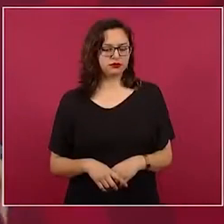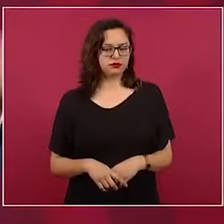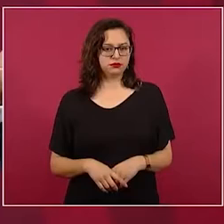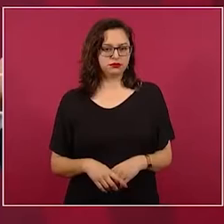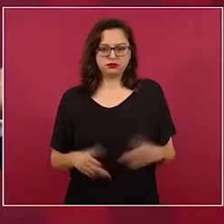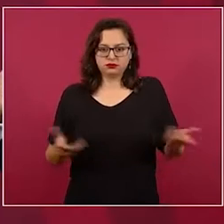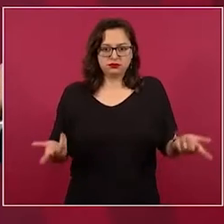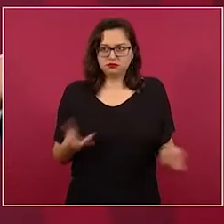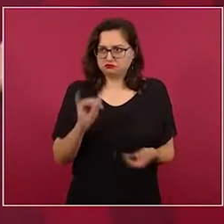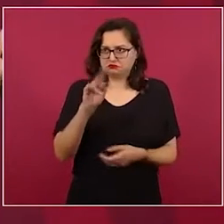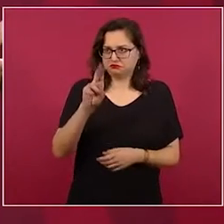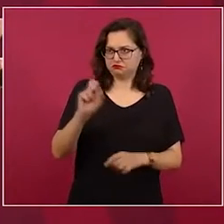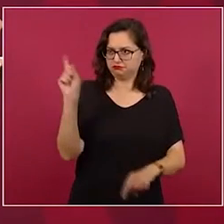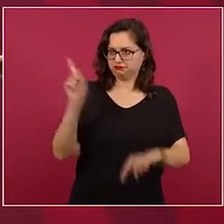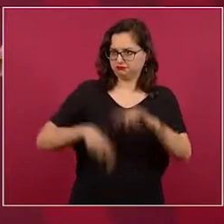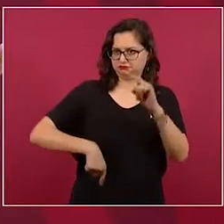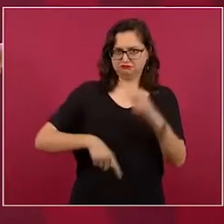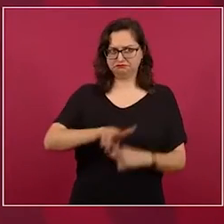que eso es,